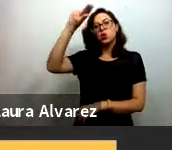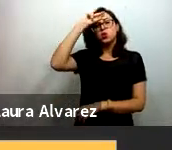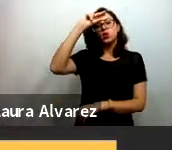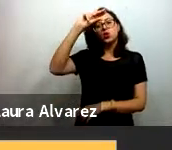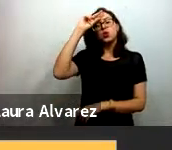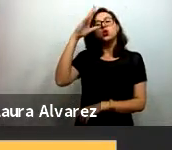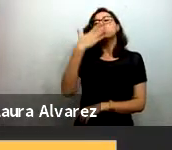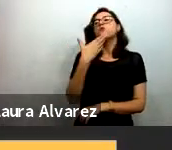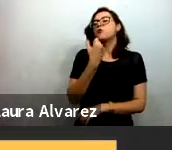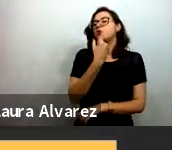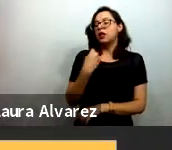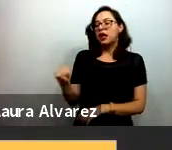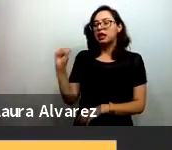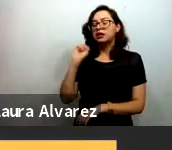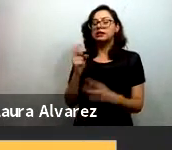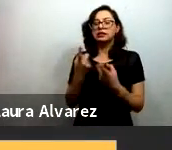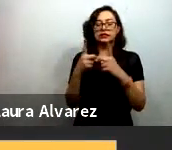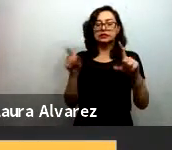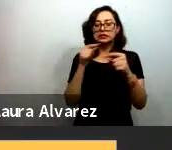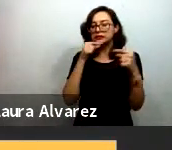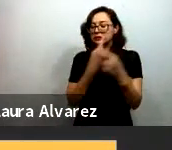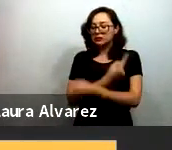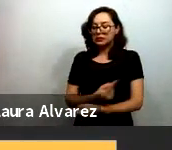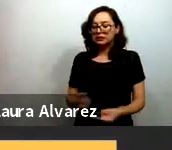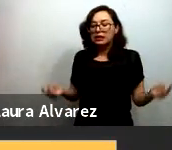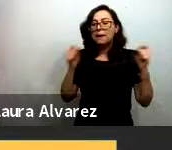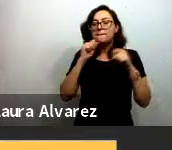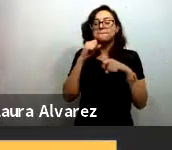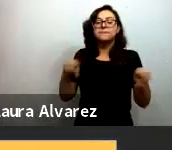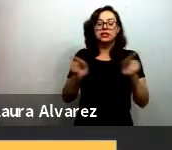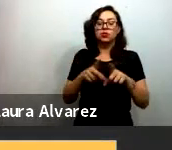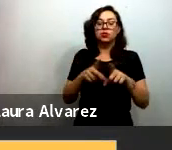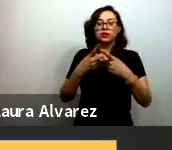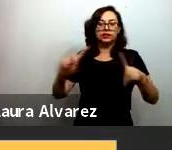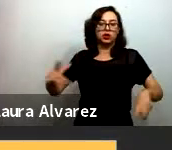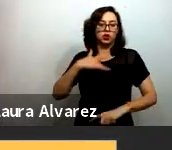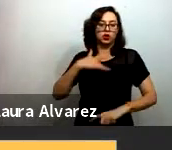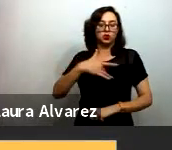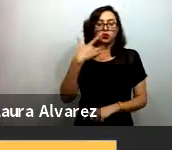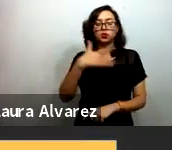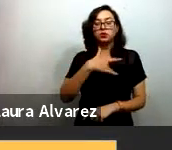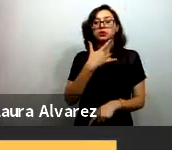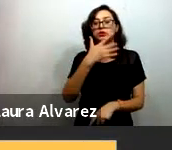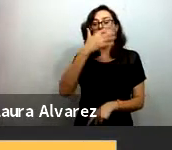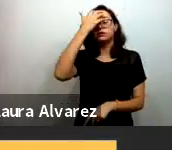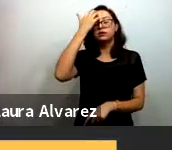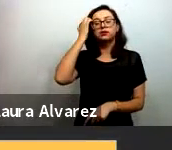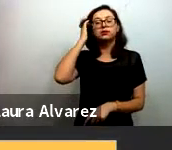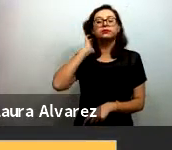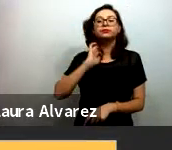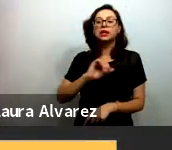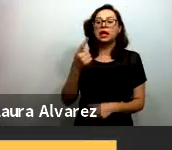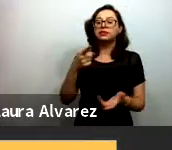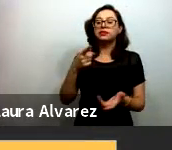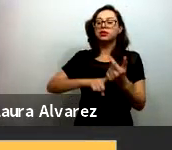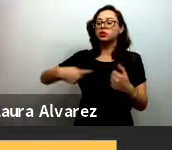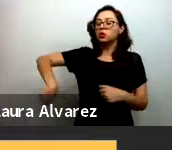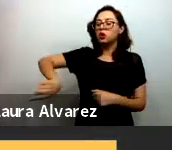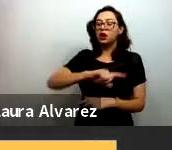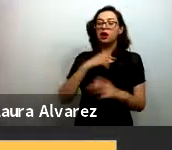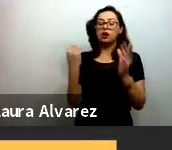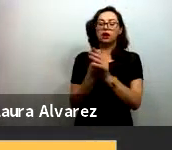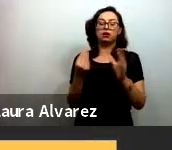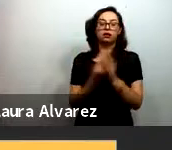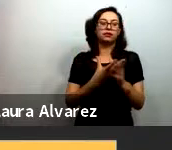en materia no solo de desarrollo infantil temprano sino de desarrollo socioemocional y que tuvo bajo su cargo la capacitación de los